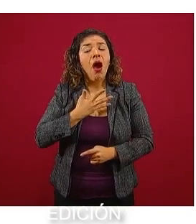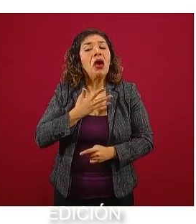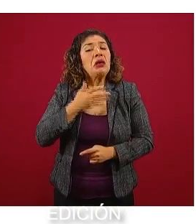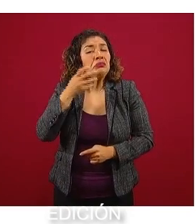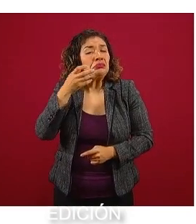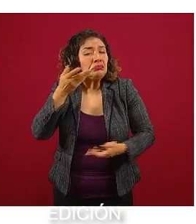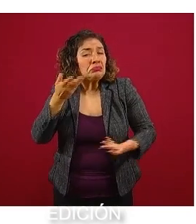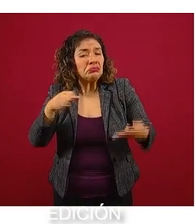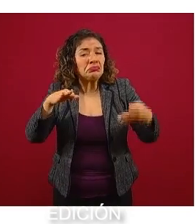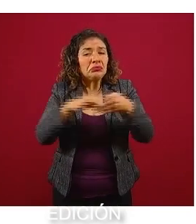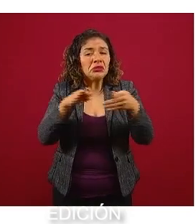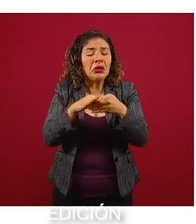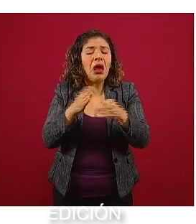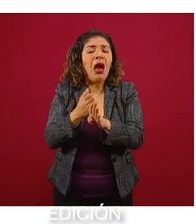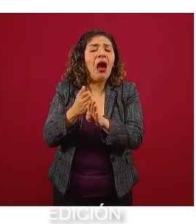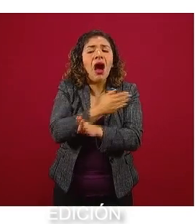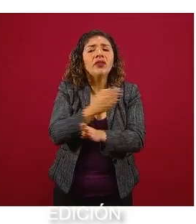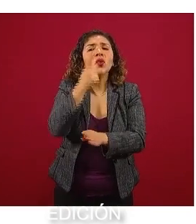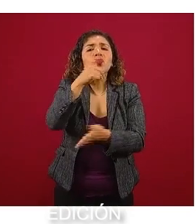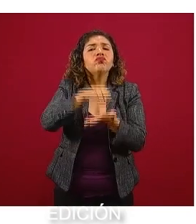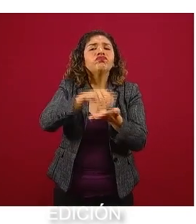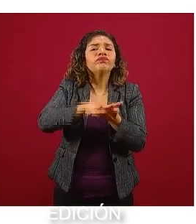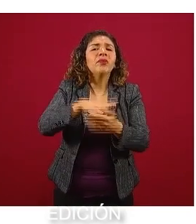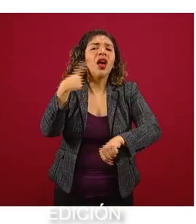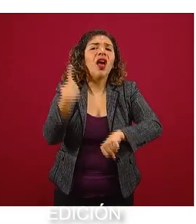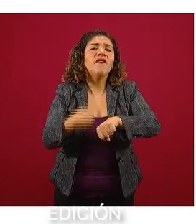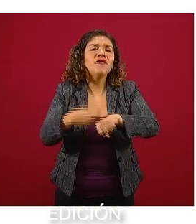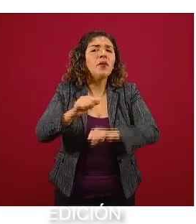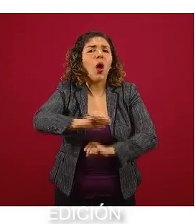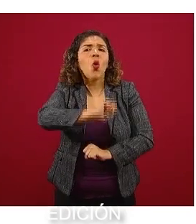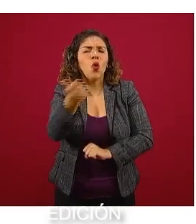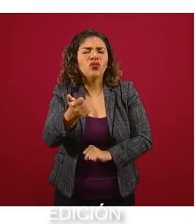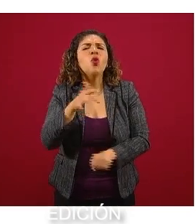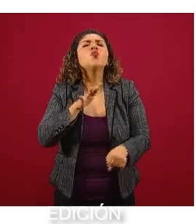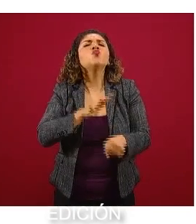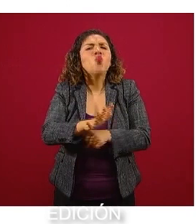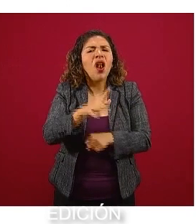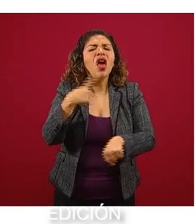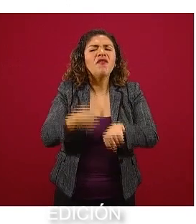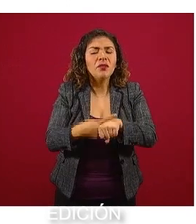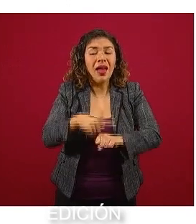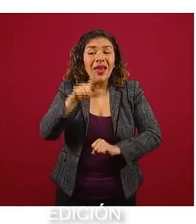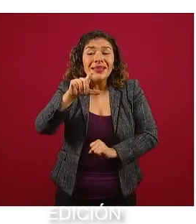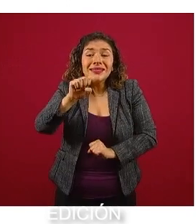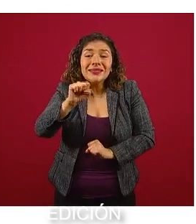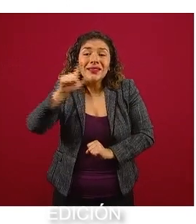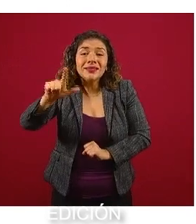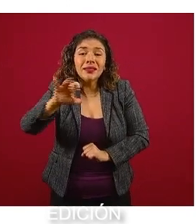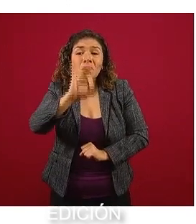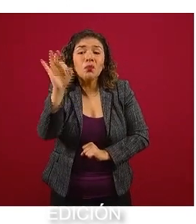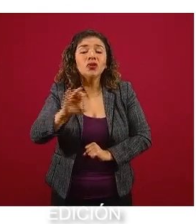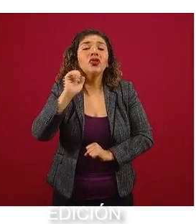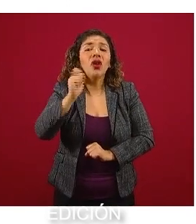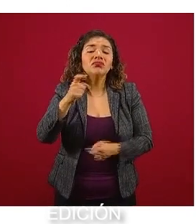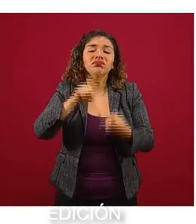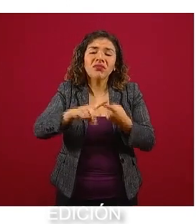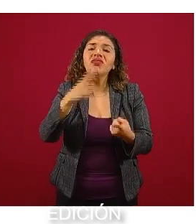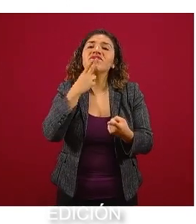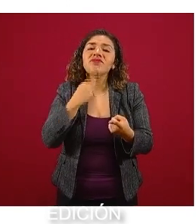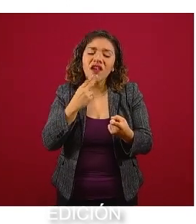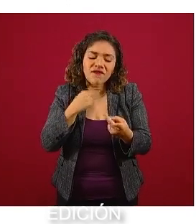menos una enfermedad, al menos una comorbilidad. ¿Cuáles son estas? En 67 por ciento son diabetes,